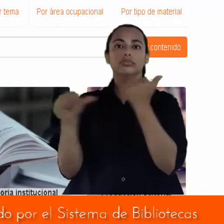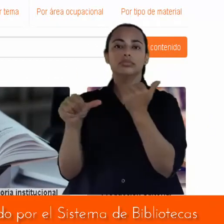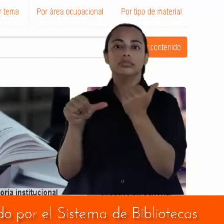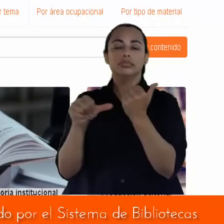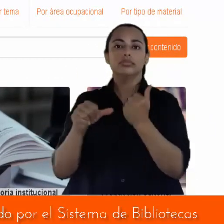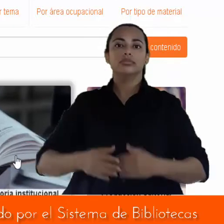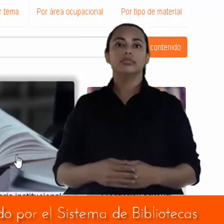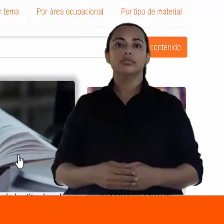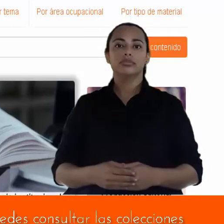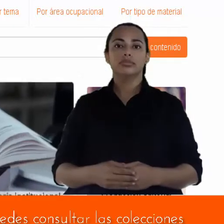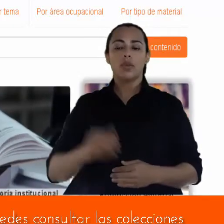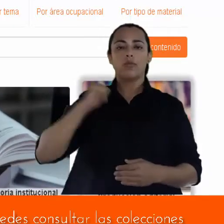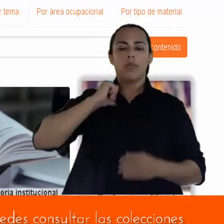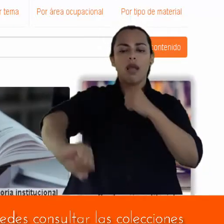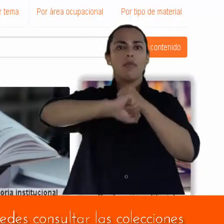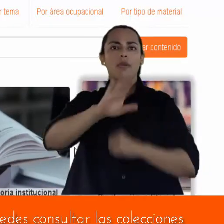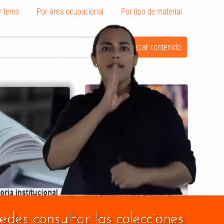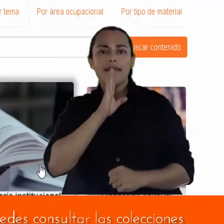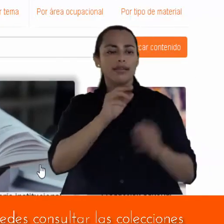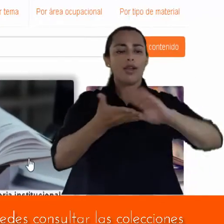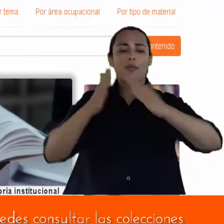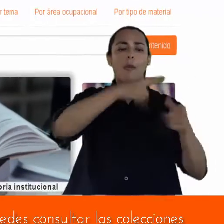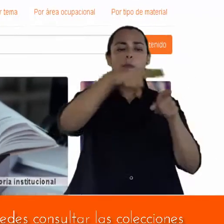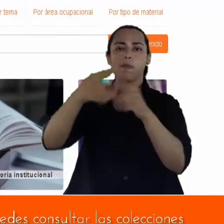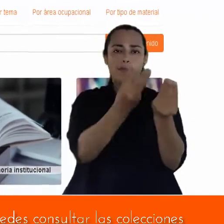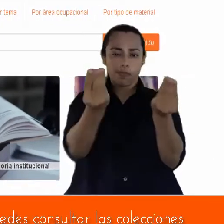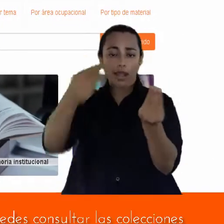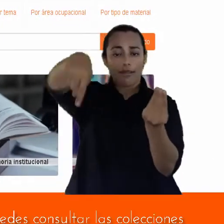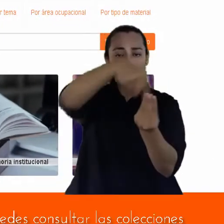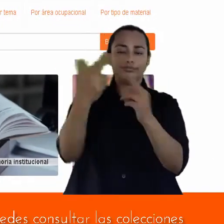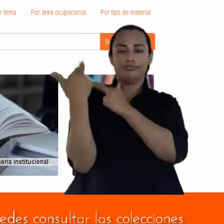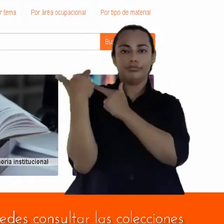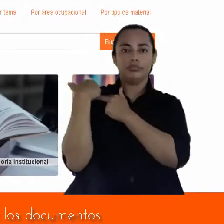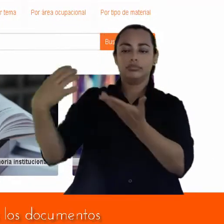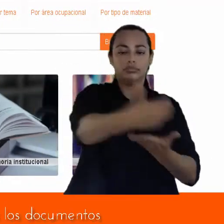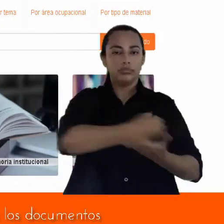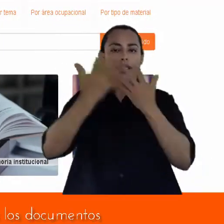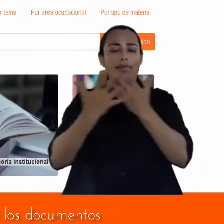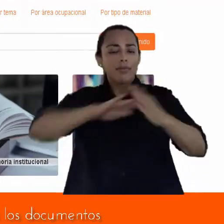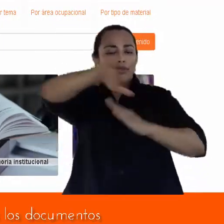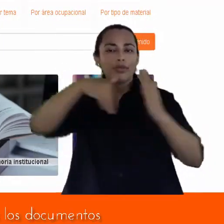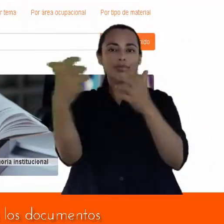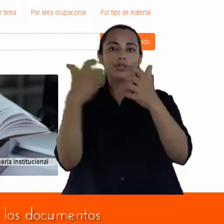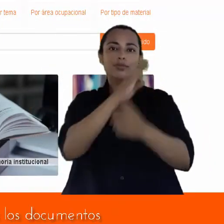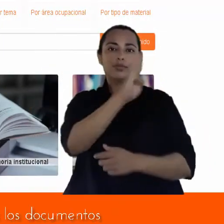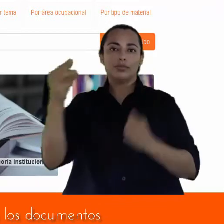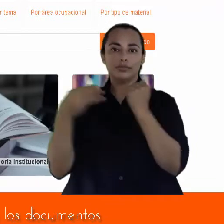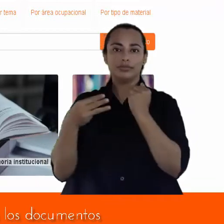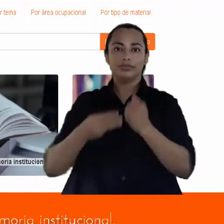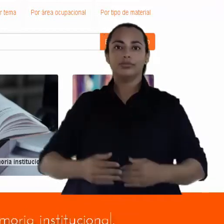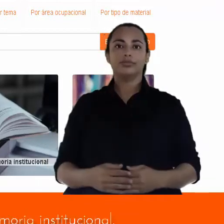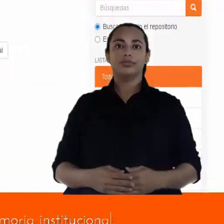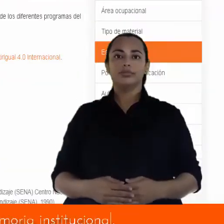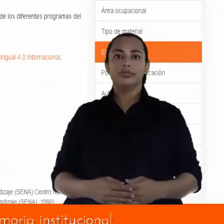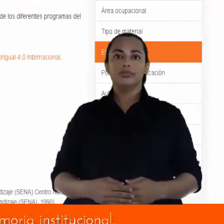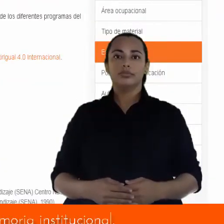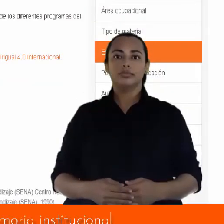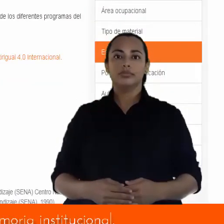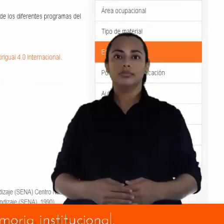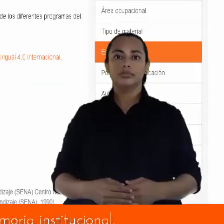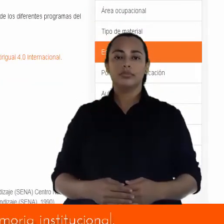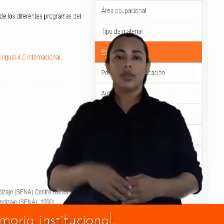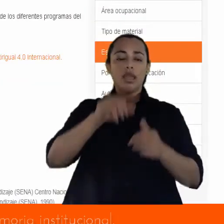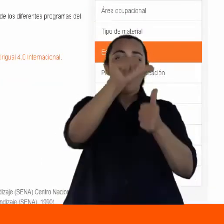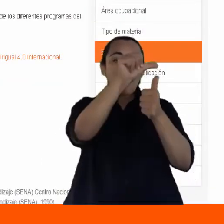bibliotecas. Al interior de cada una de ellas puedes consultar las colecciones que organizan todos los documentos que hacen parte de la